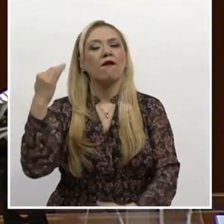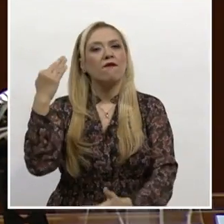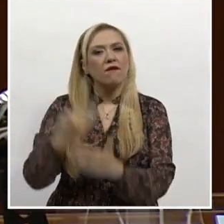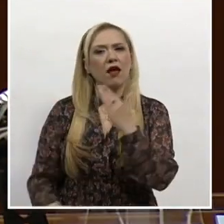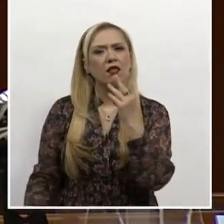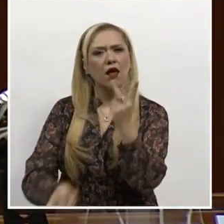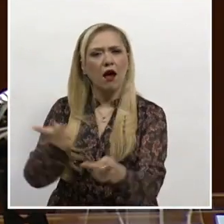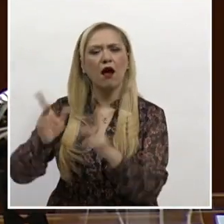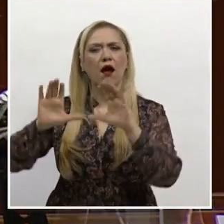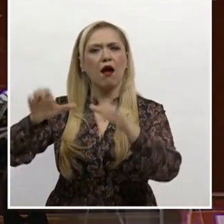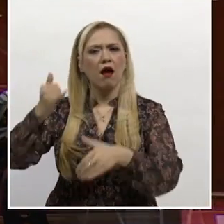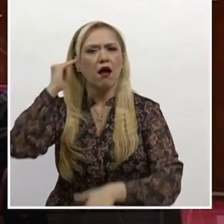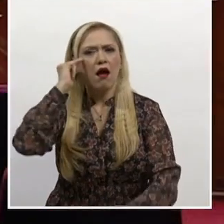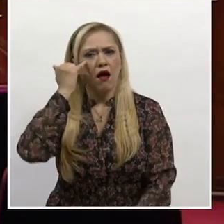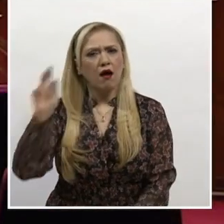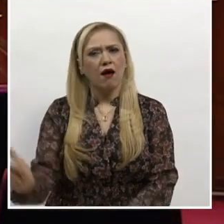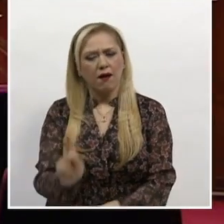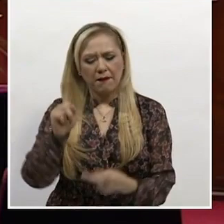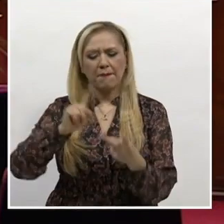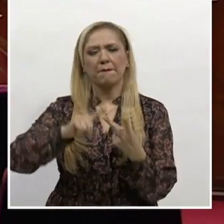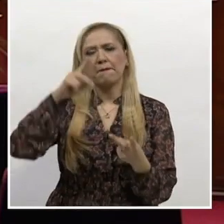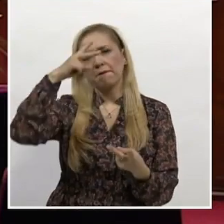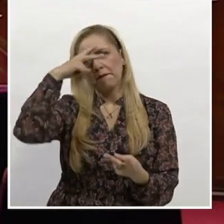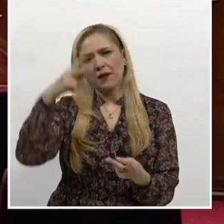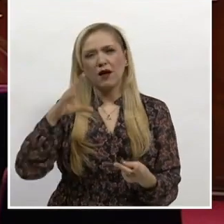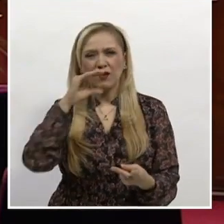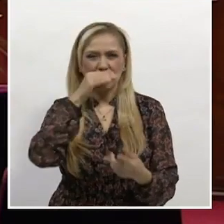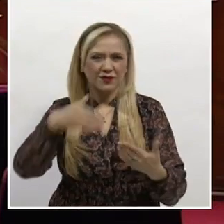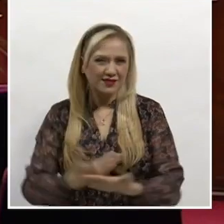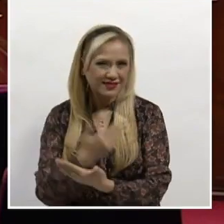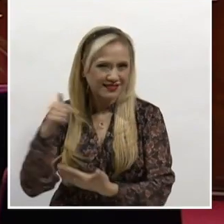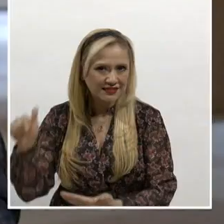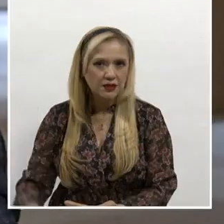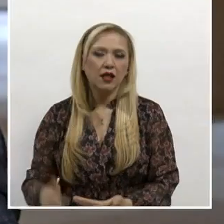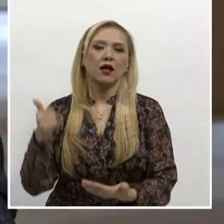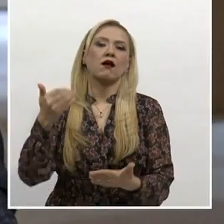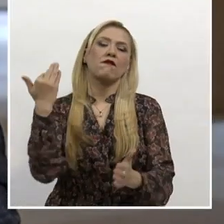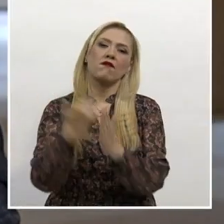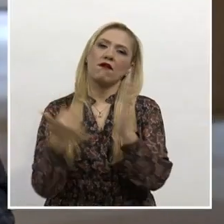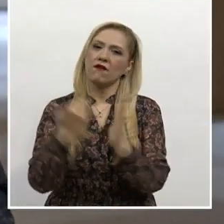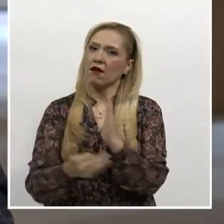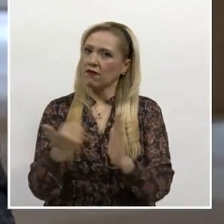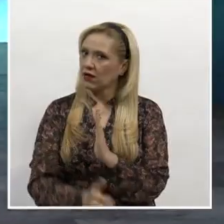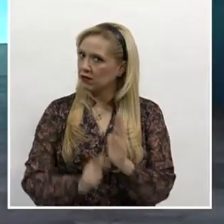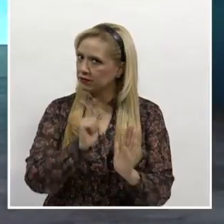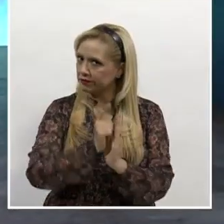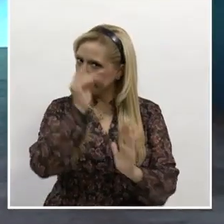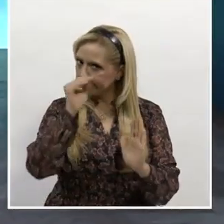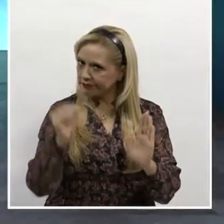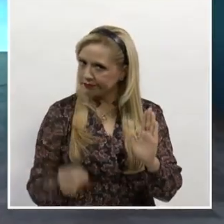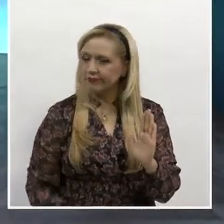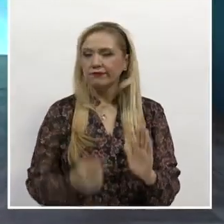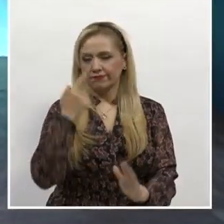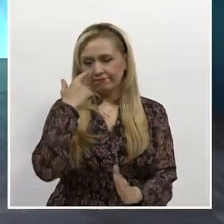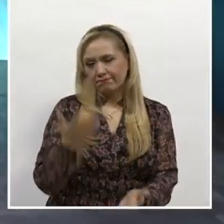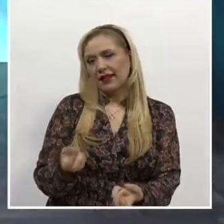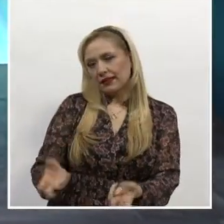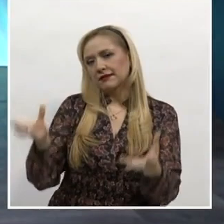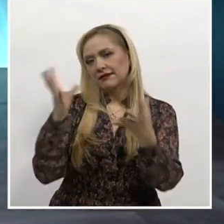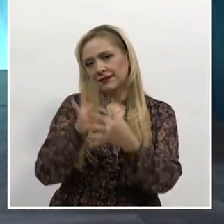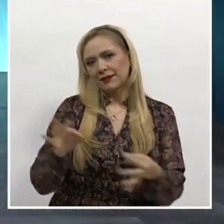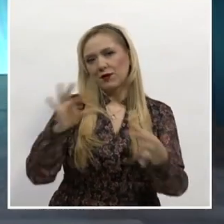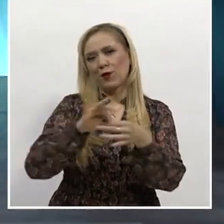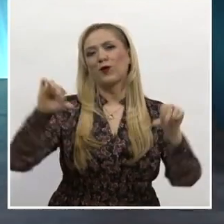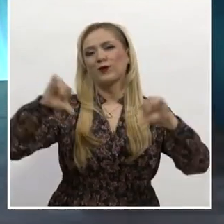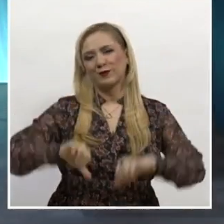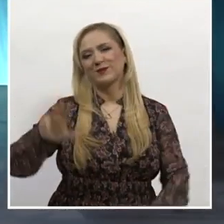y pueblos indígenas y afromexicanos, así como por vicios en el proceso legislativo. Esto fue lo que resolvió el Pleno de la Corte en la sesión